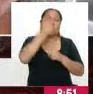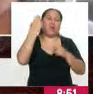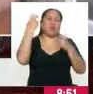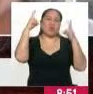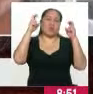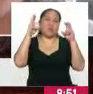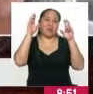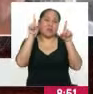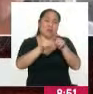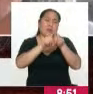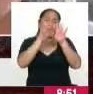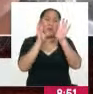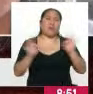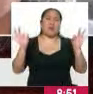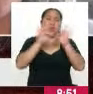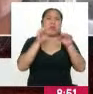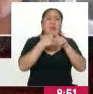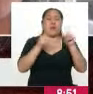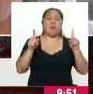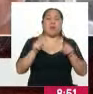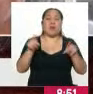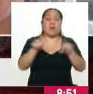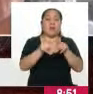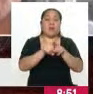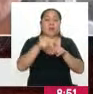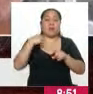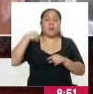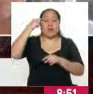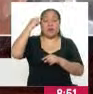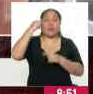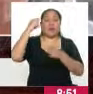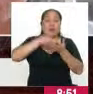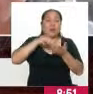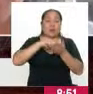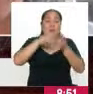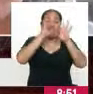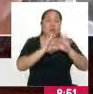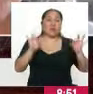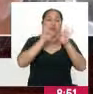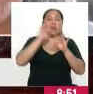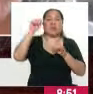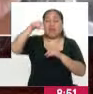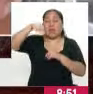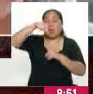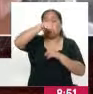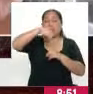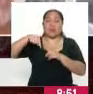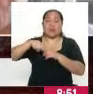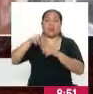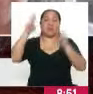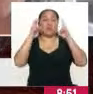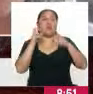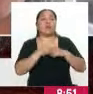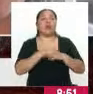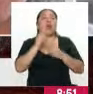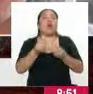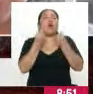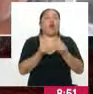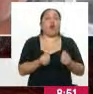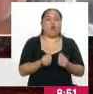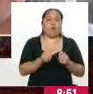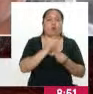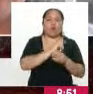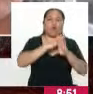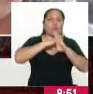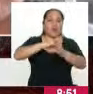también importantes. Pero creo que hay que empezar por alguna parte. Y a me parece que ese es un aspecto crucial, ¿no? ¿Cómo es que se